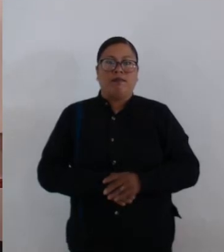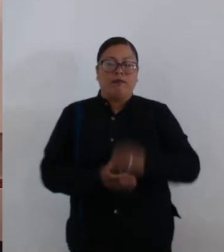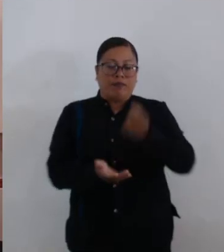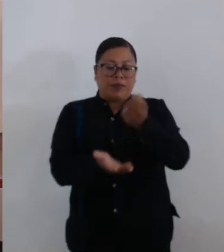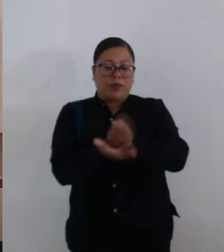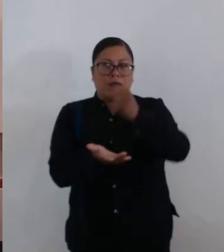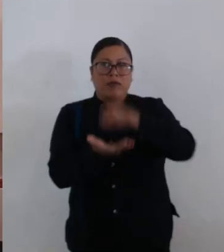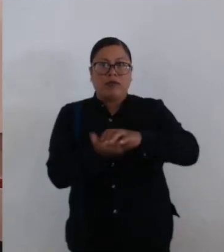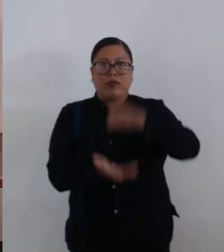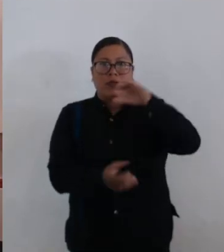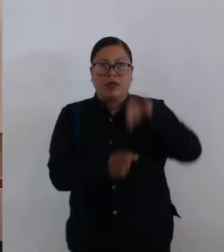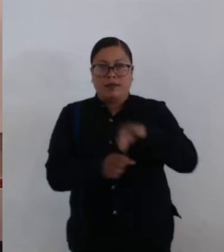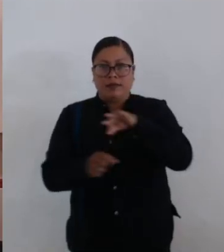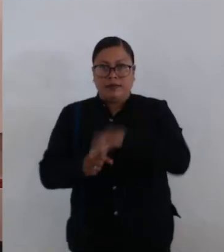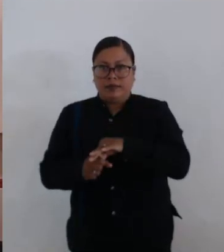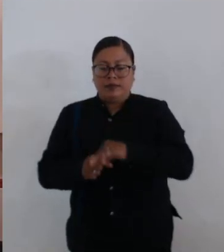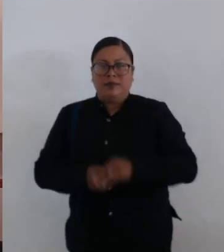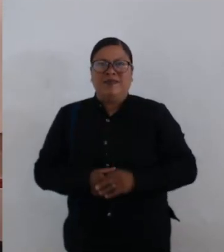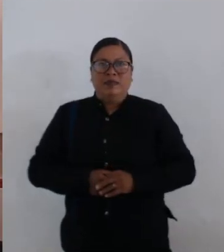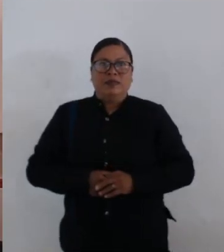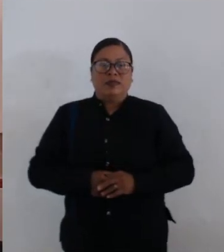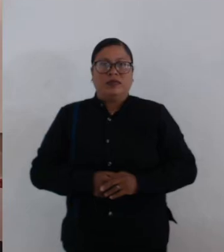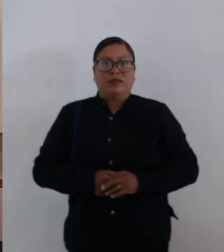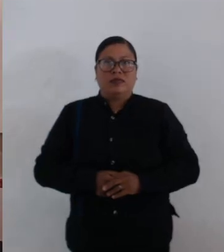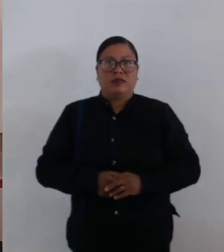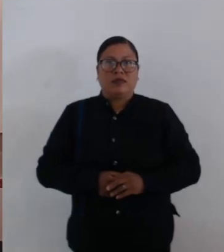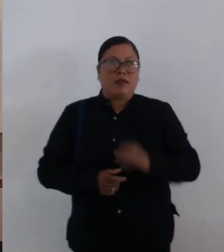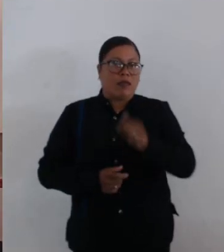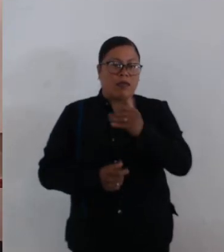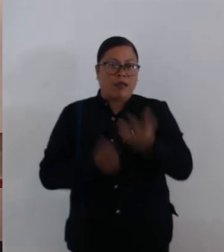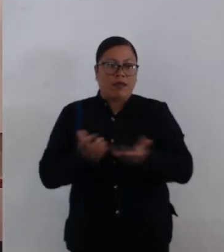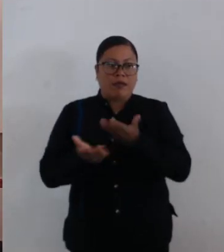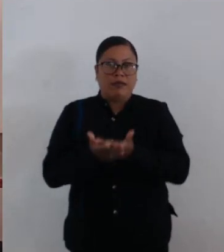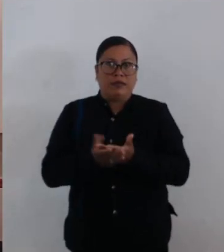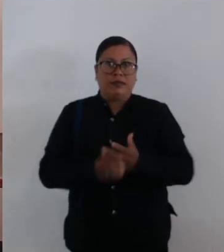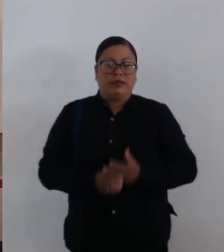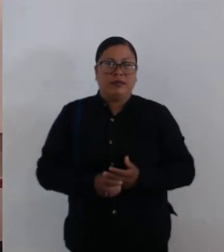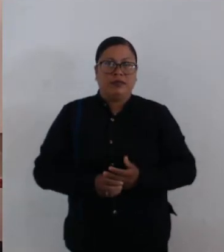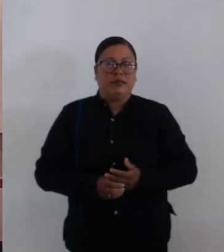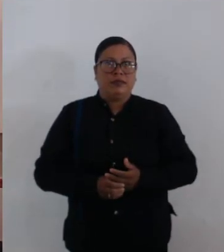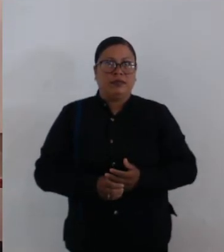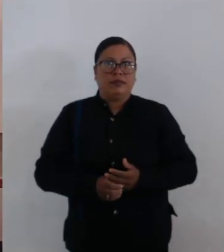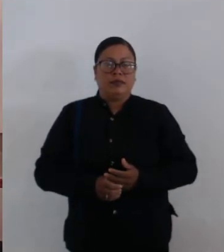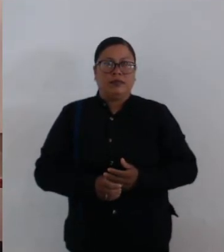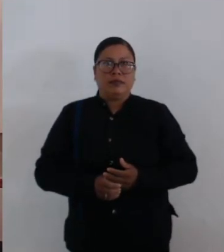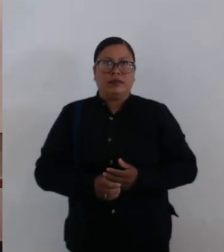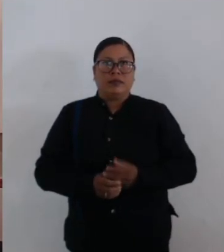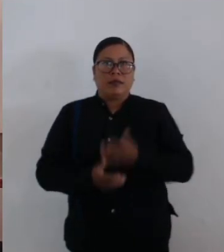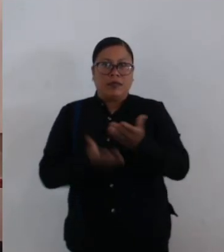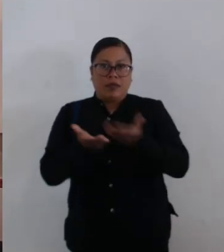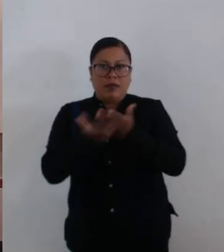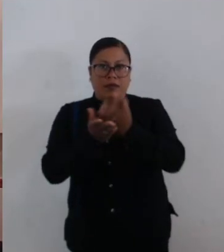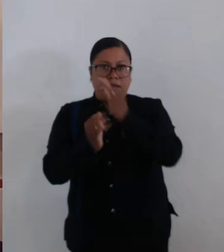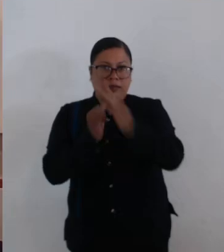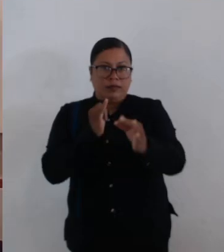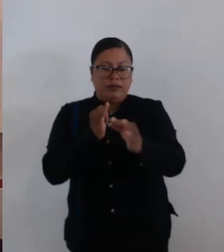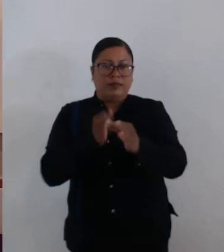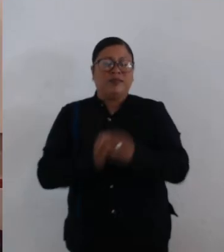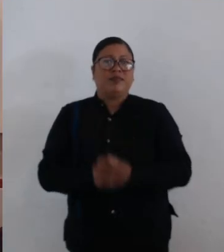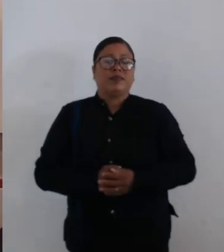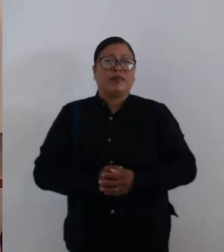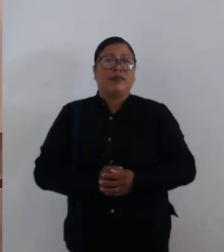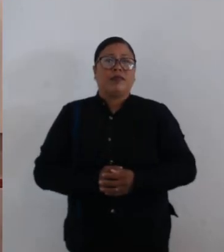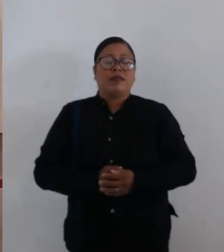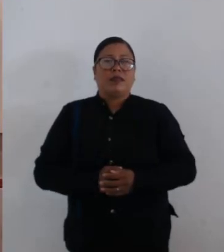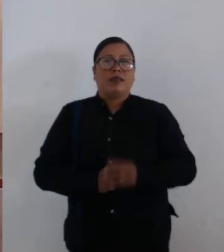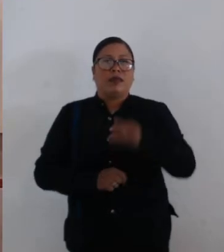Aprobado por unanimidad de los presentes. Se cuenta con el siguiente dictamen, por favor. El siguiente y último dictamen que se desahoga